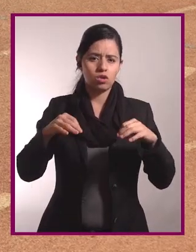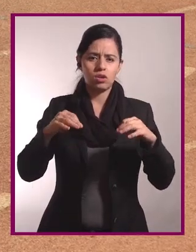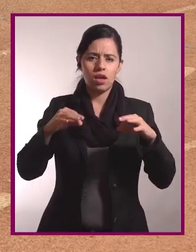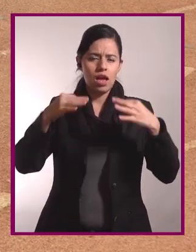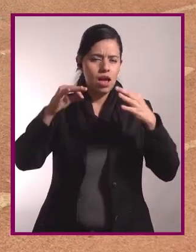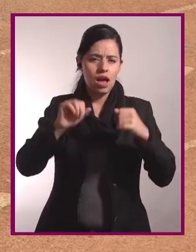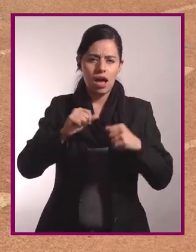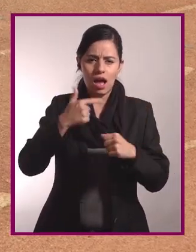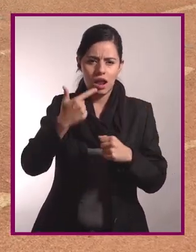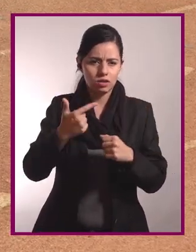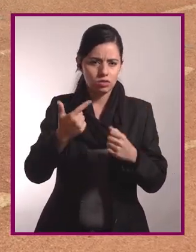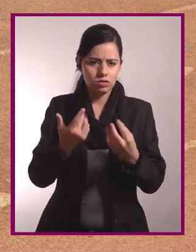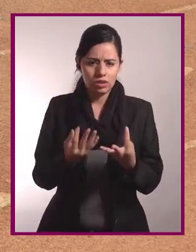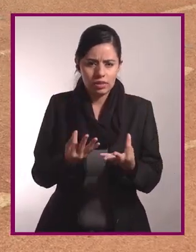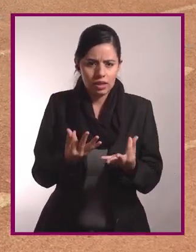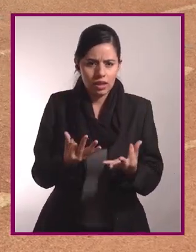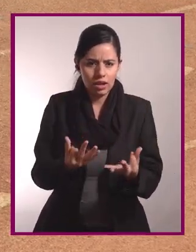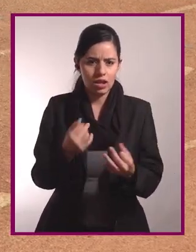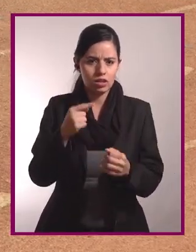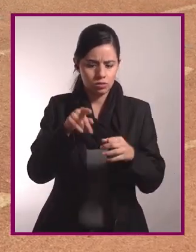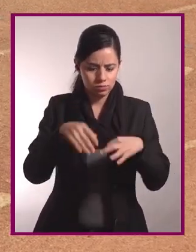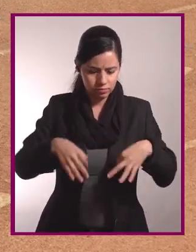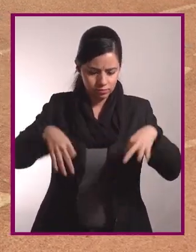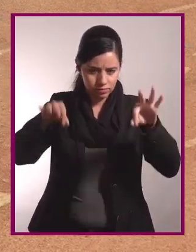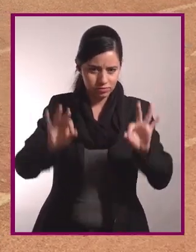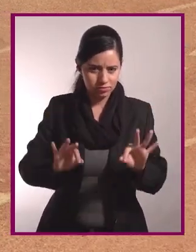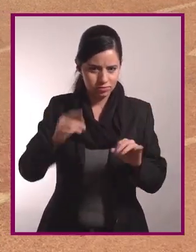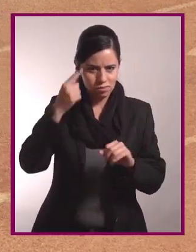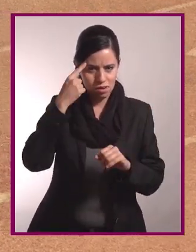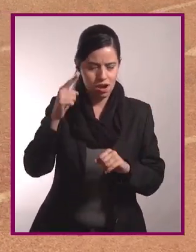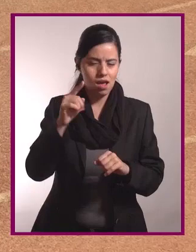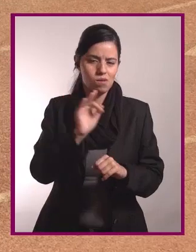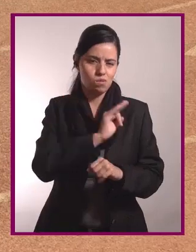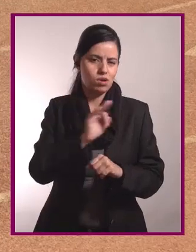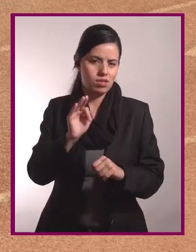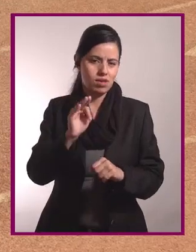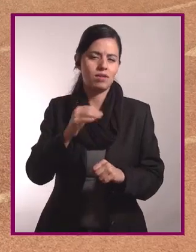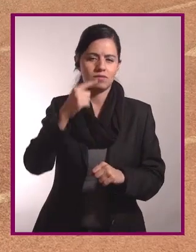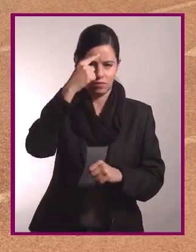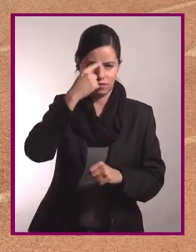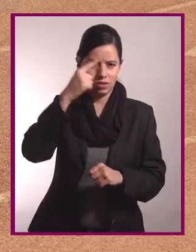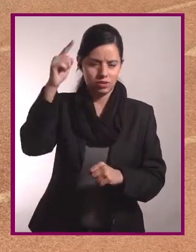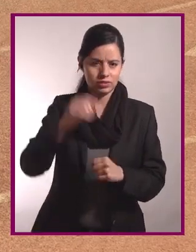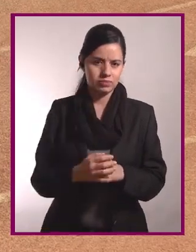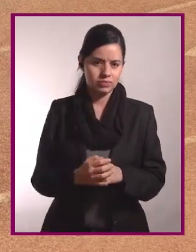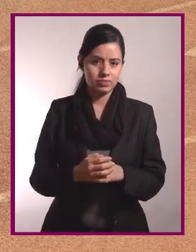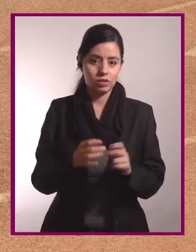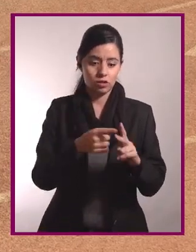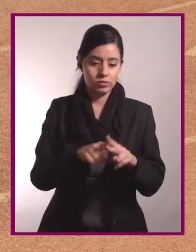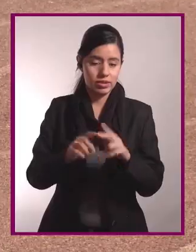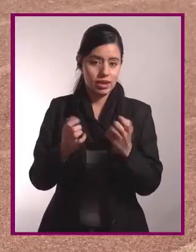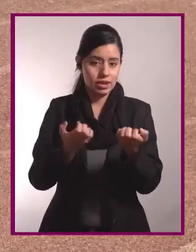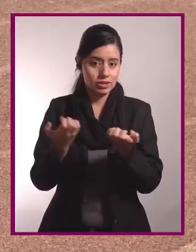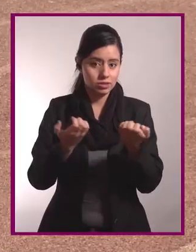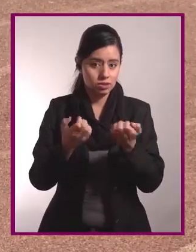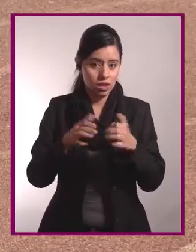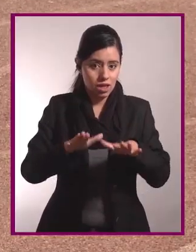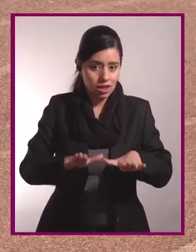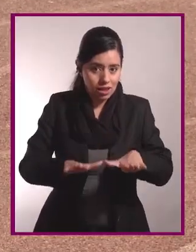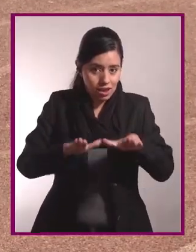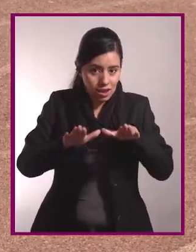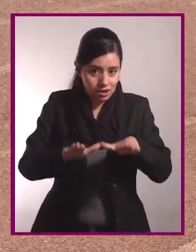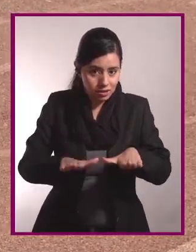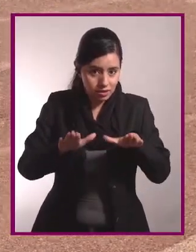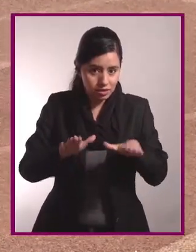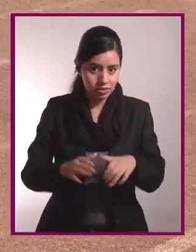un tapete, una toalla, una cobija, que lo usen para que les sea más cómodo. Iniciaremos